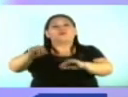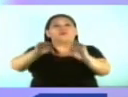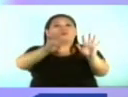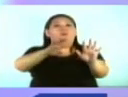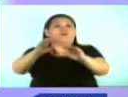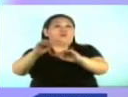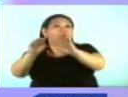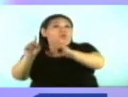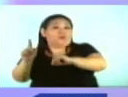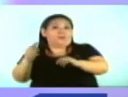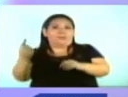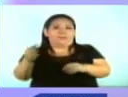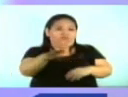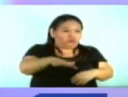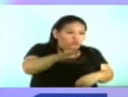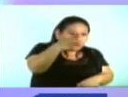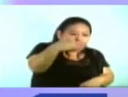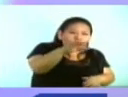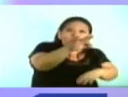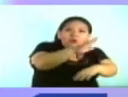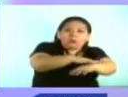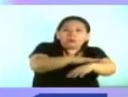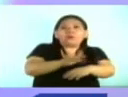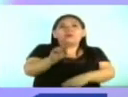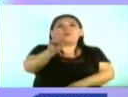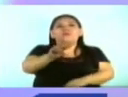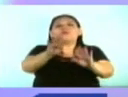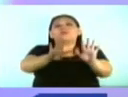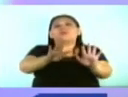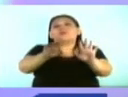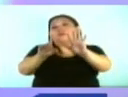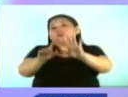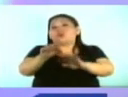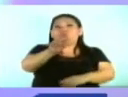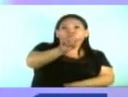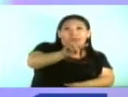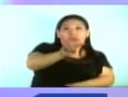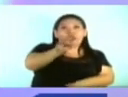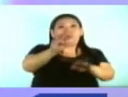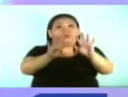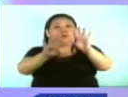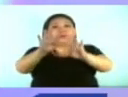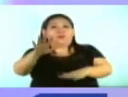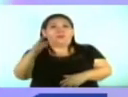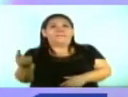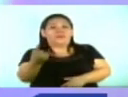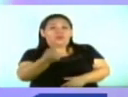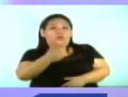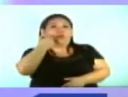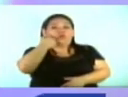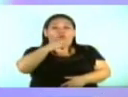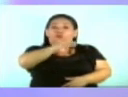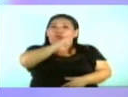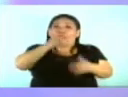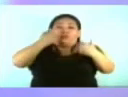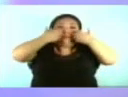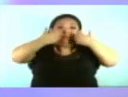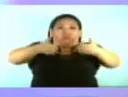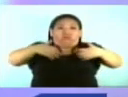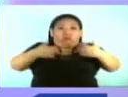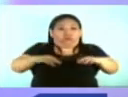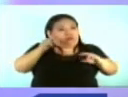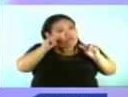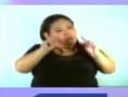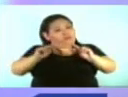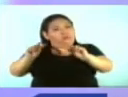criaderos identificados. Se han identificado 295 febriles detectados durante los procedimientos realizados.